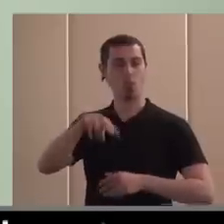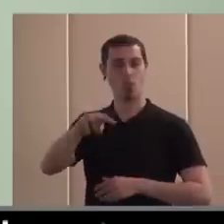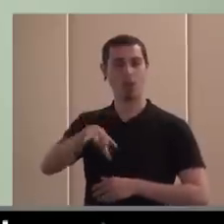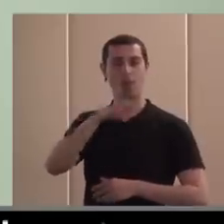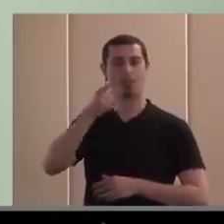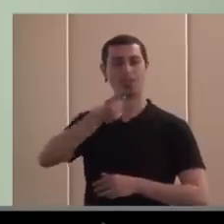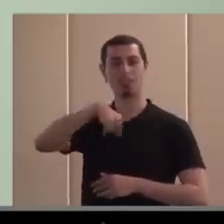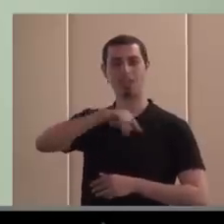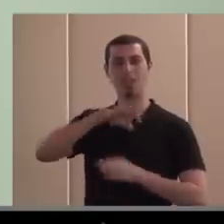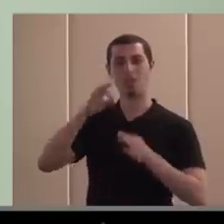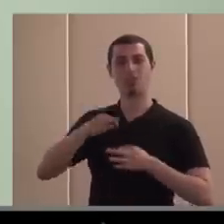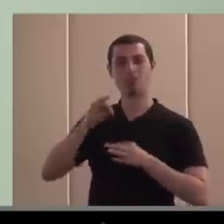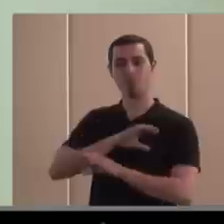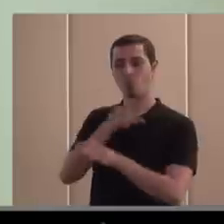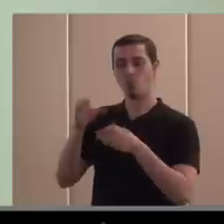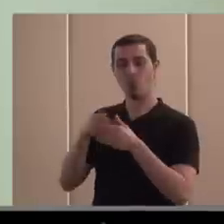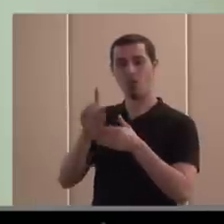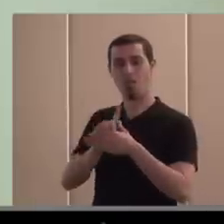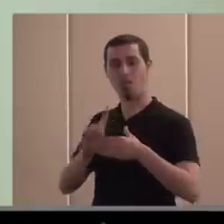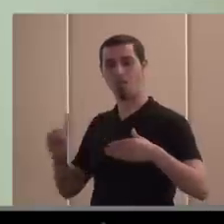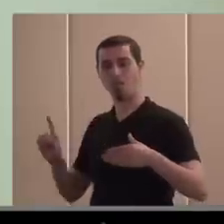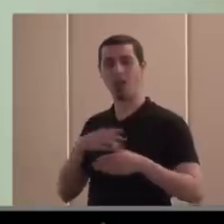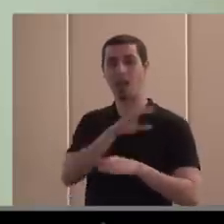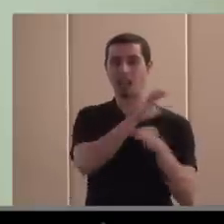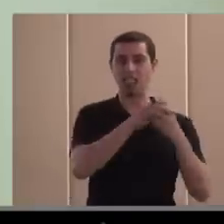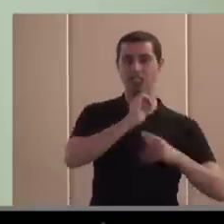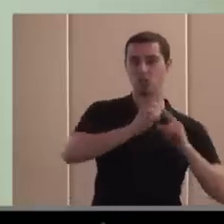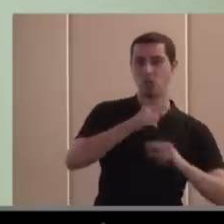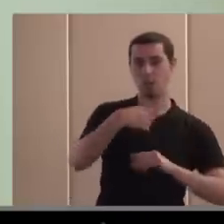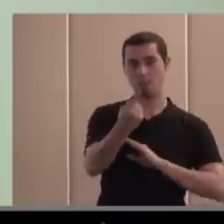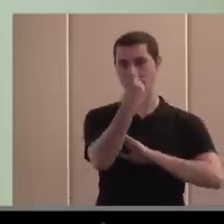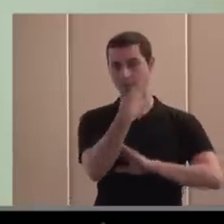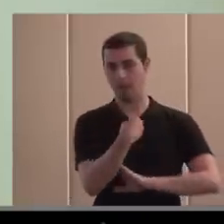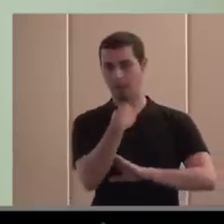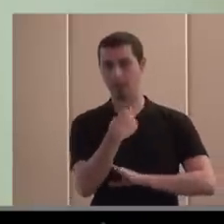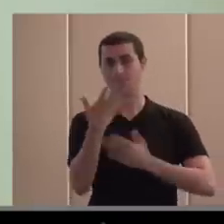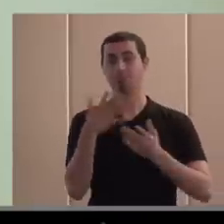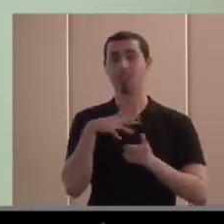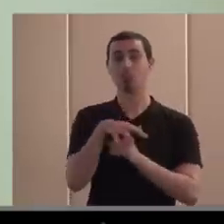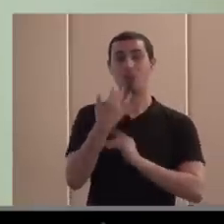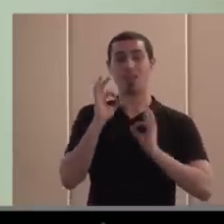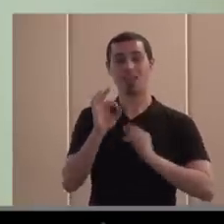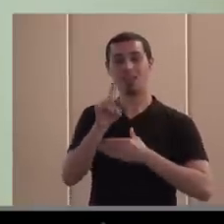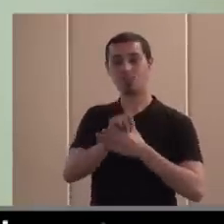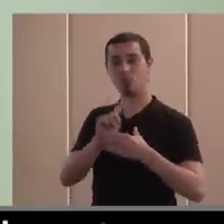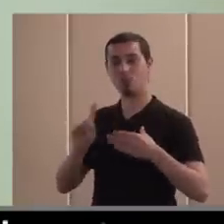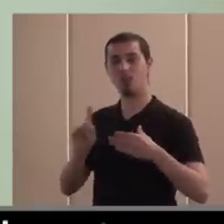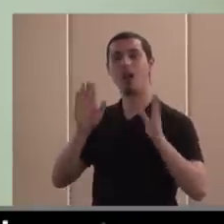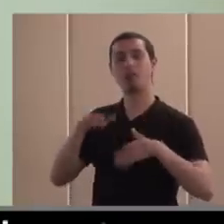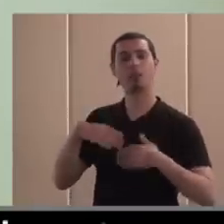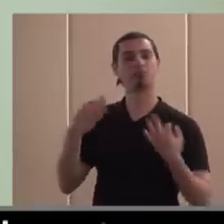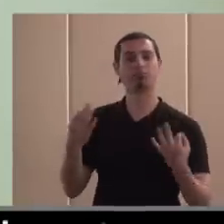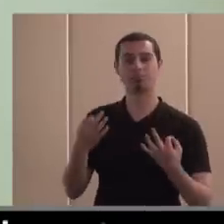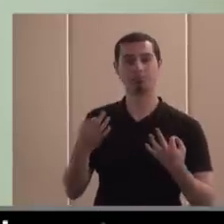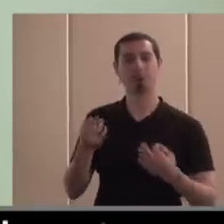al albur de personas y de instancias que tomaban decisiones por nosotros. Y esa situación de exclusión nos ha llevado a tratar